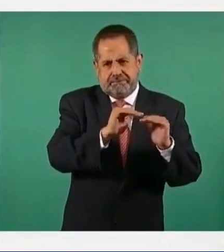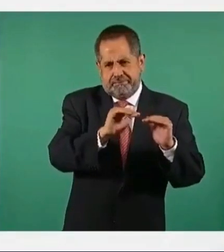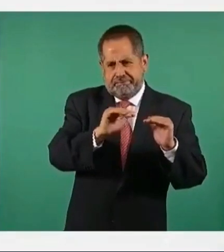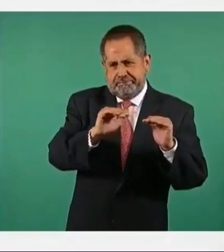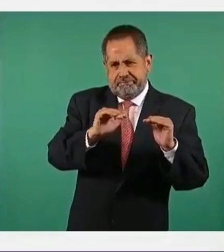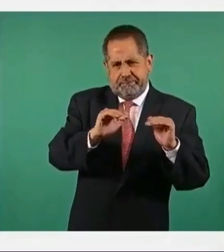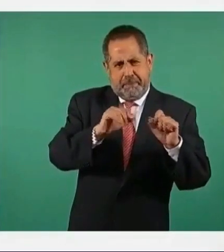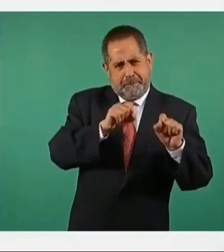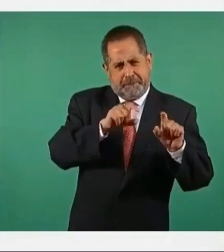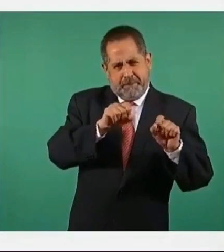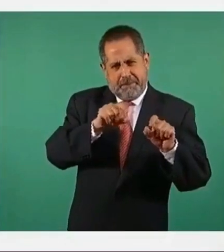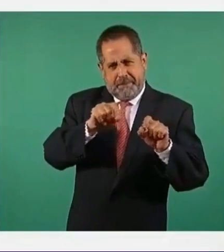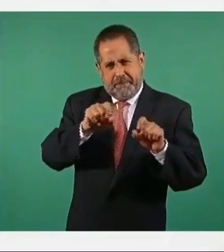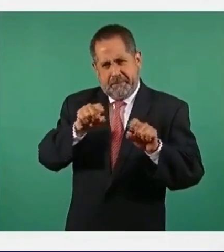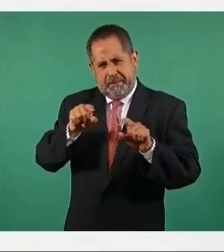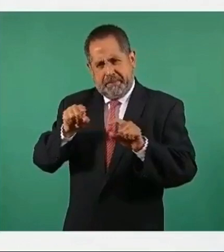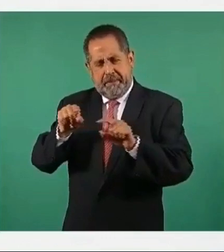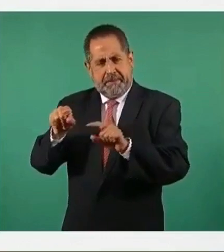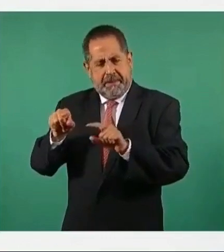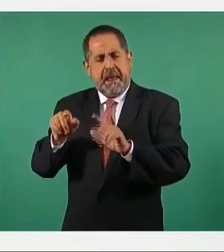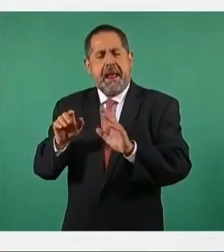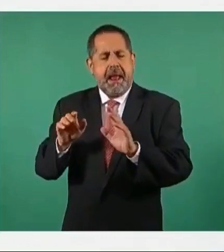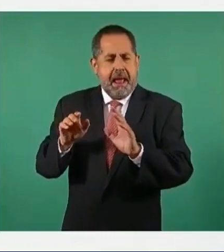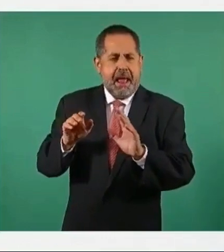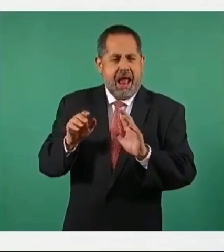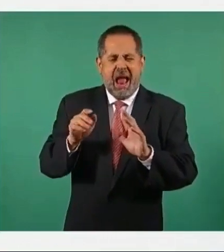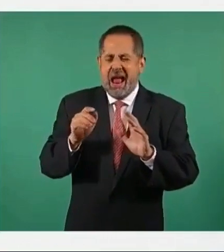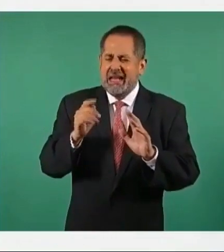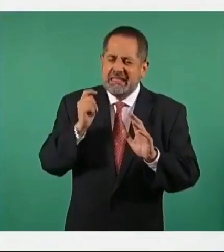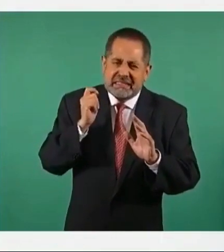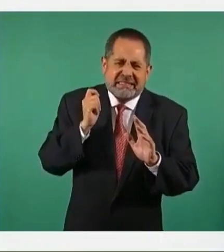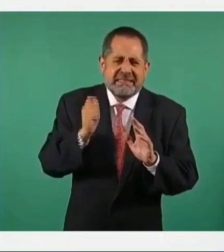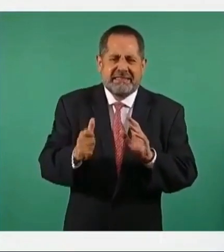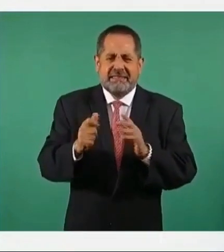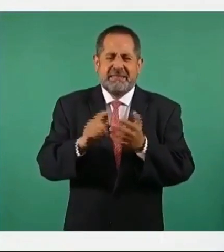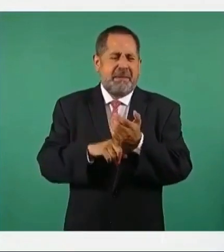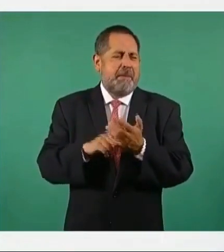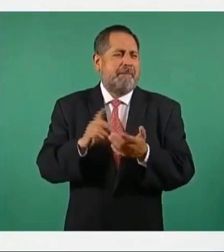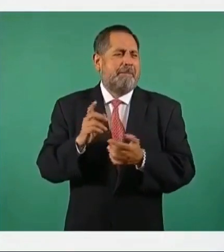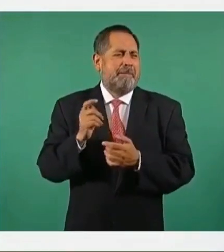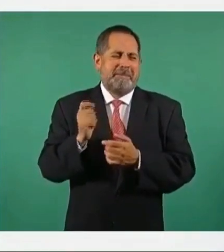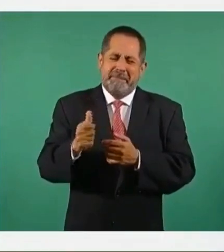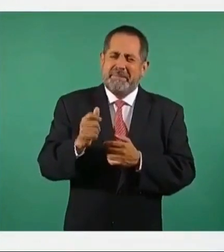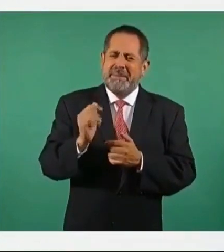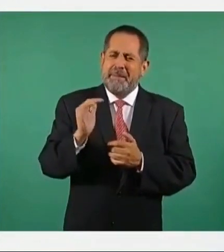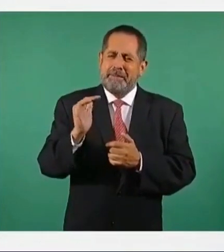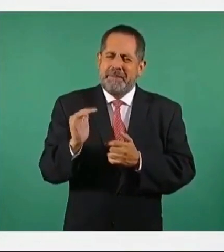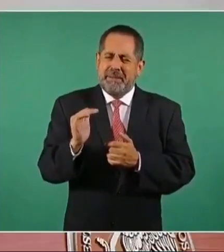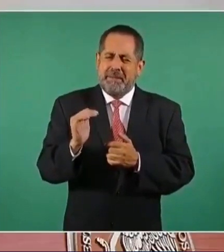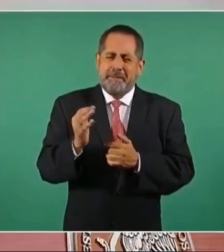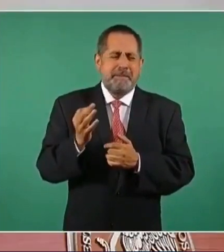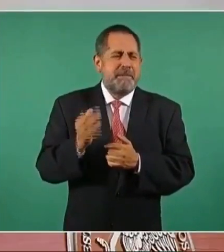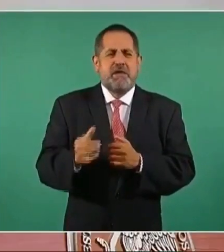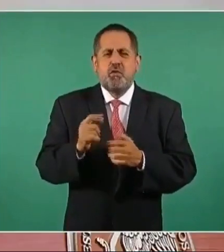este delito e inclusive se ha logrado una pequeña disminución.